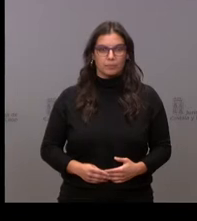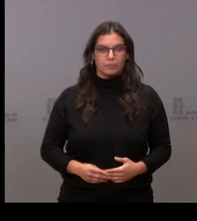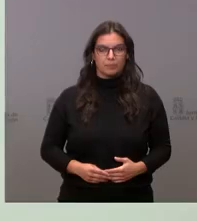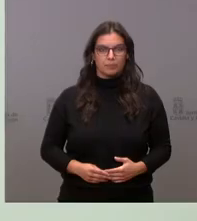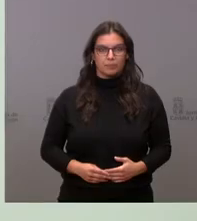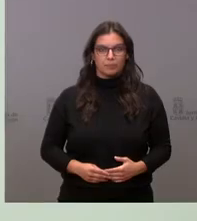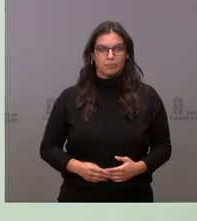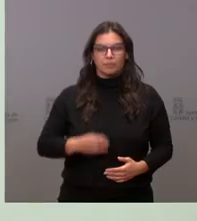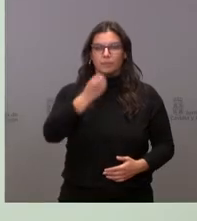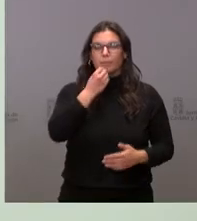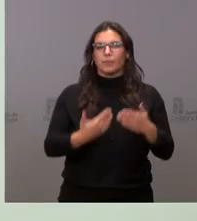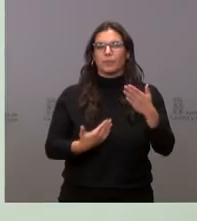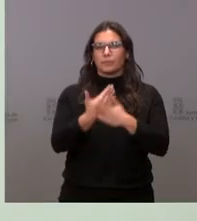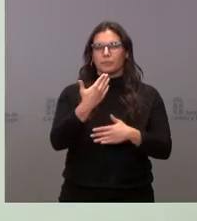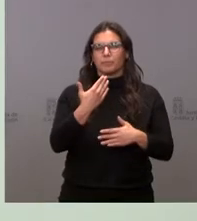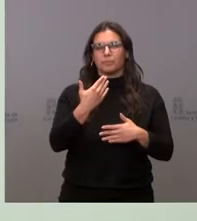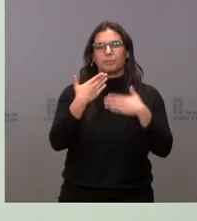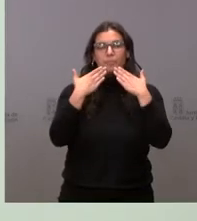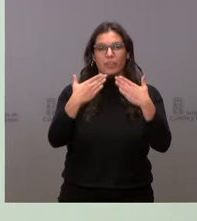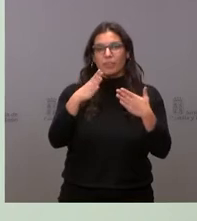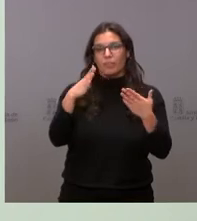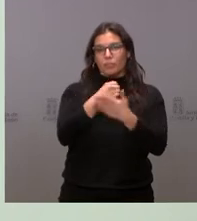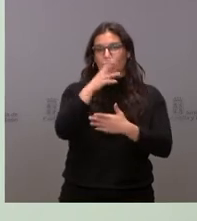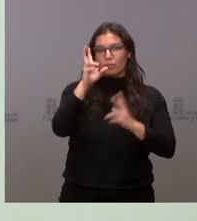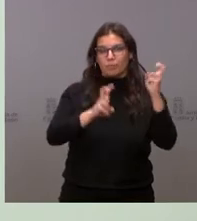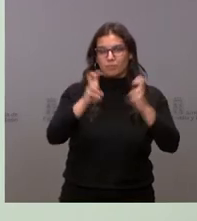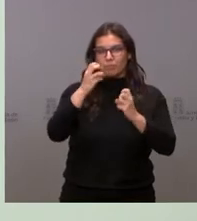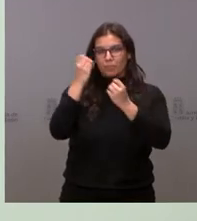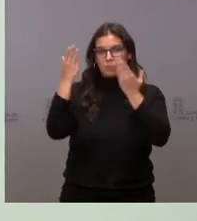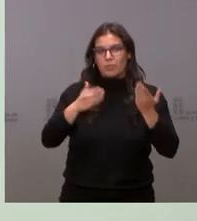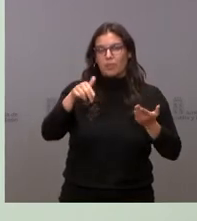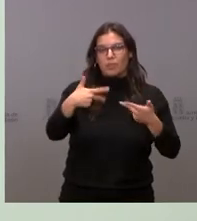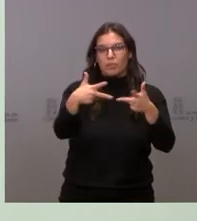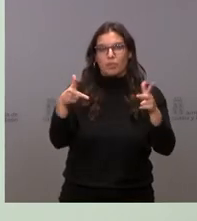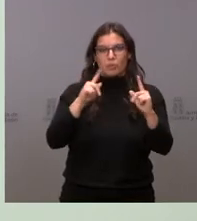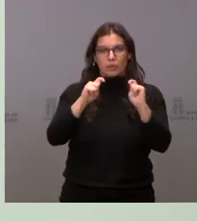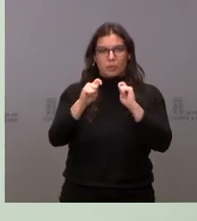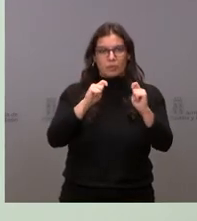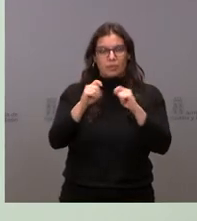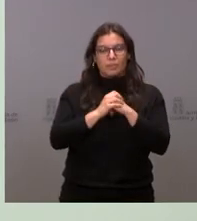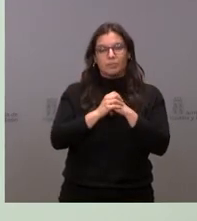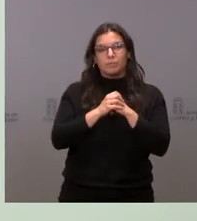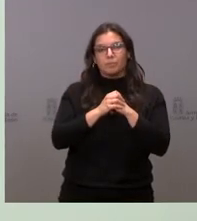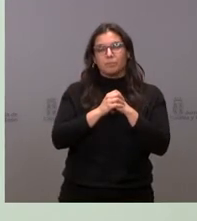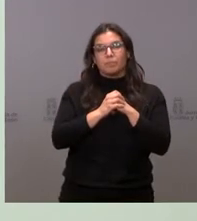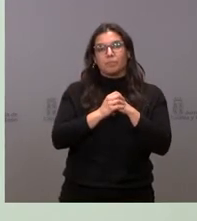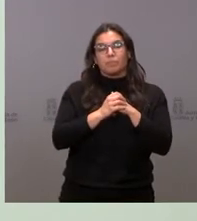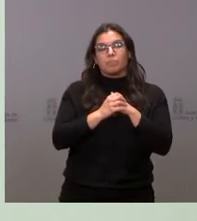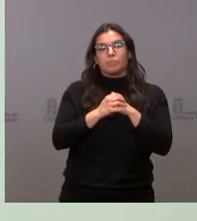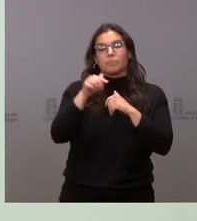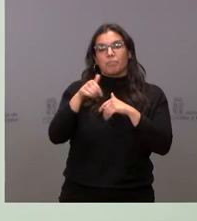Buenos días. Muchas gracias por su asistencia. Bienvenidos a esta rueda de prensa en la presentación del proyecto